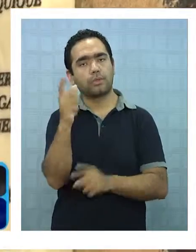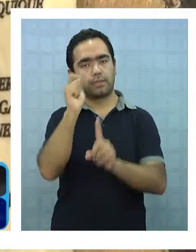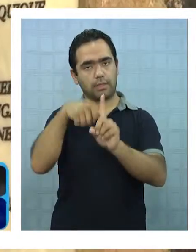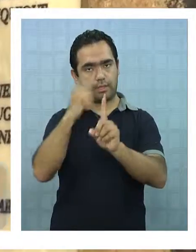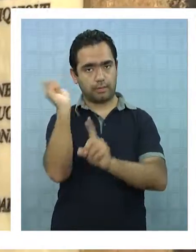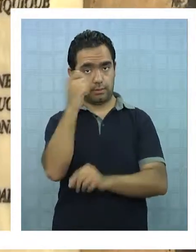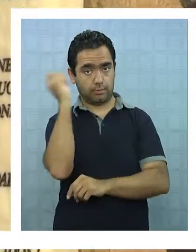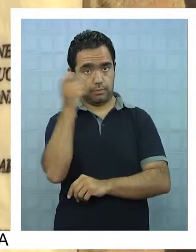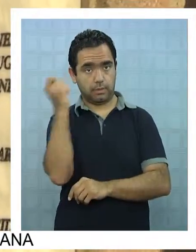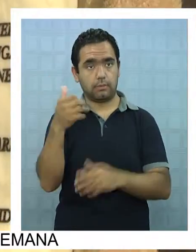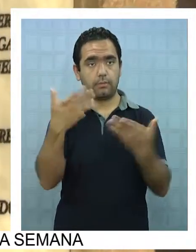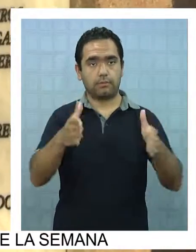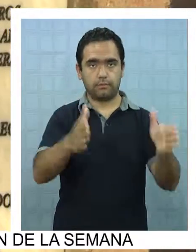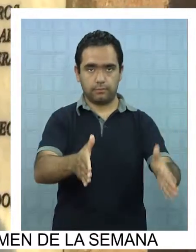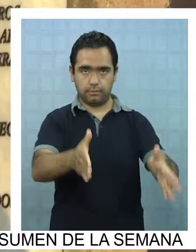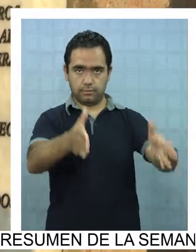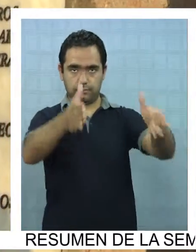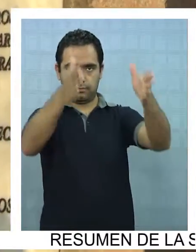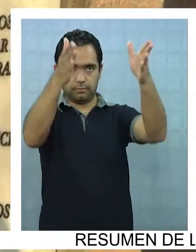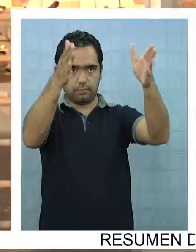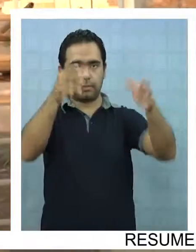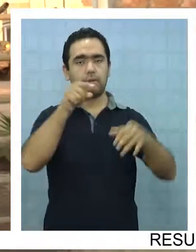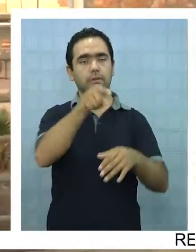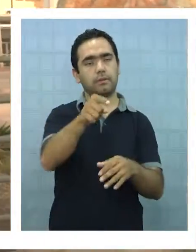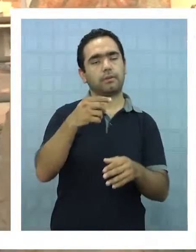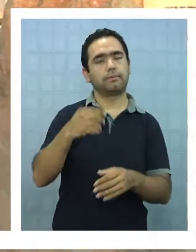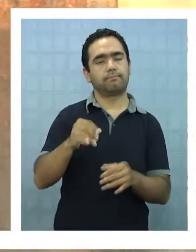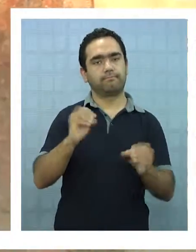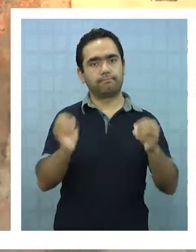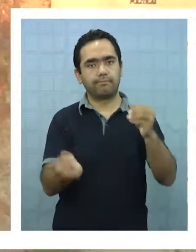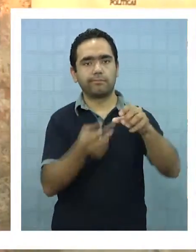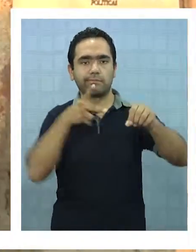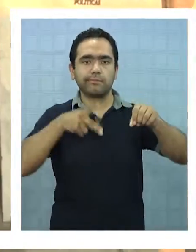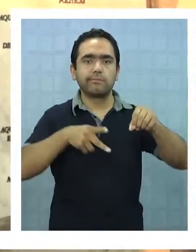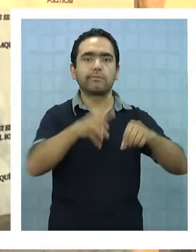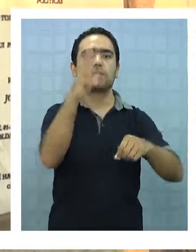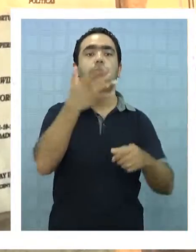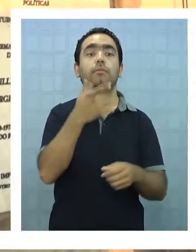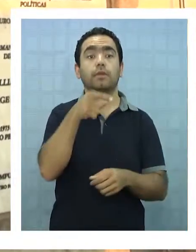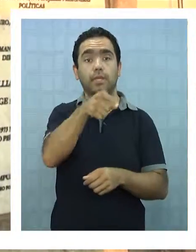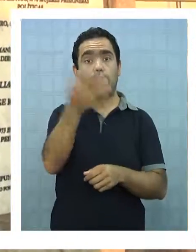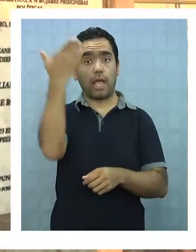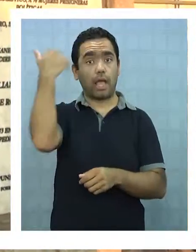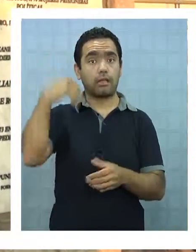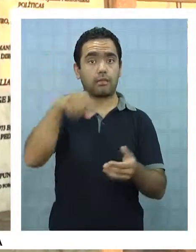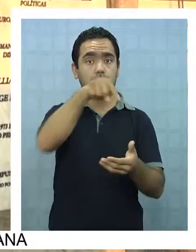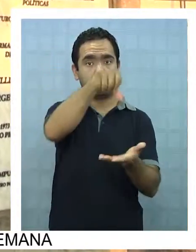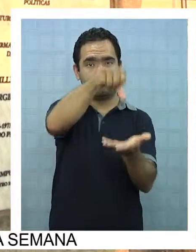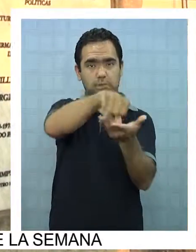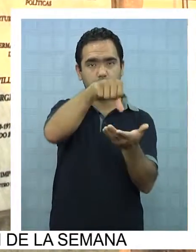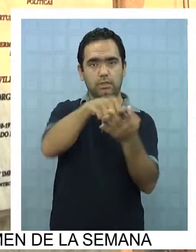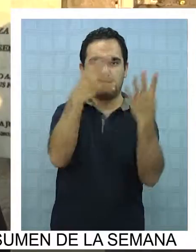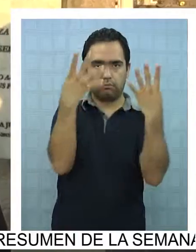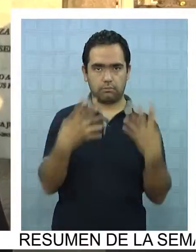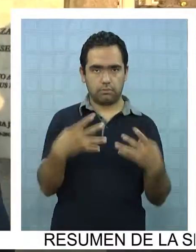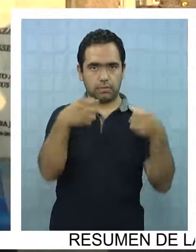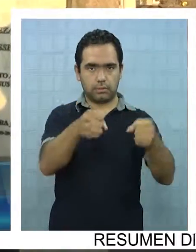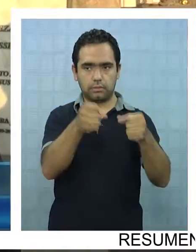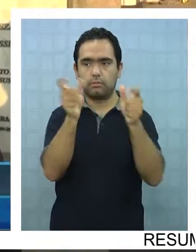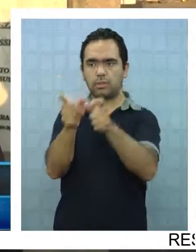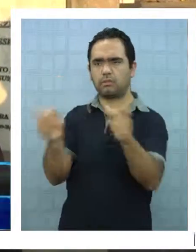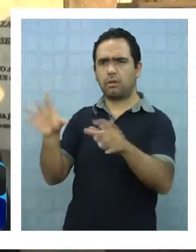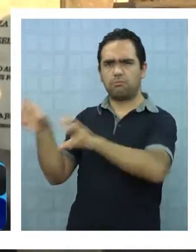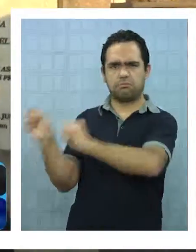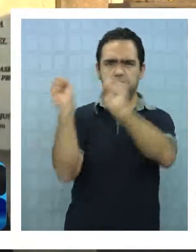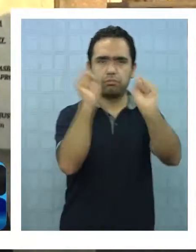las afueras de la actual Escuela de Caballería Blindada, lugar que fue utilizado en esos años como centro de detención en la región. En lo que